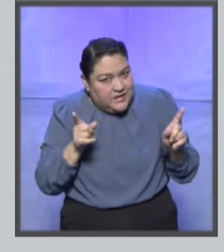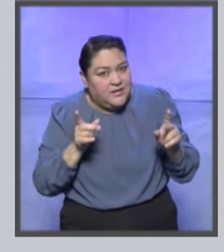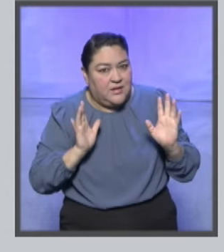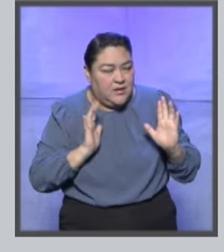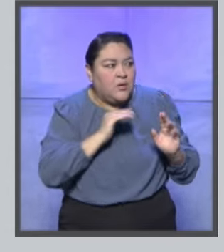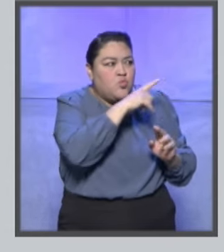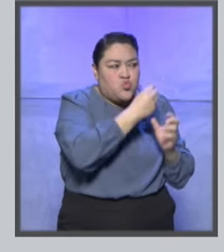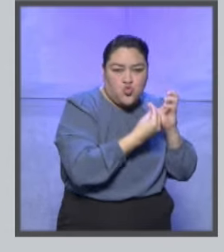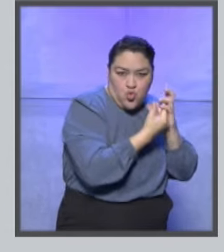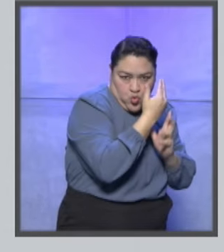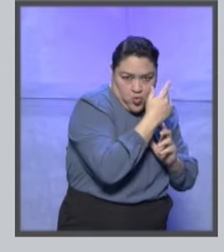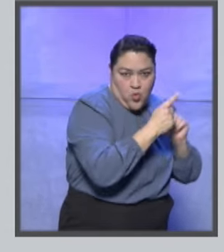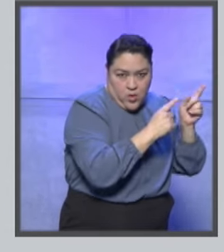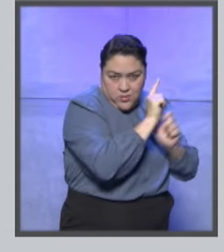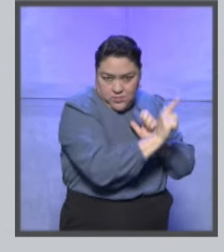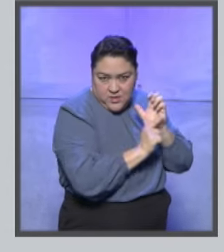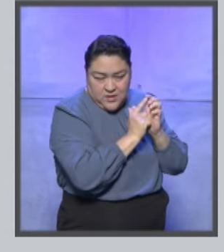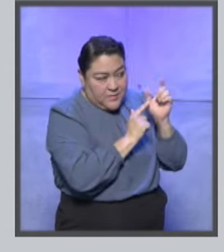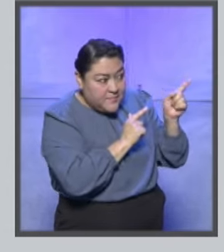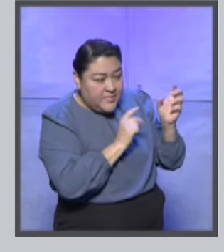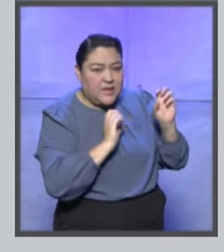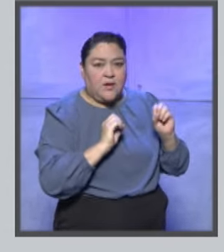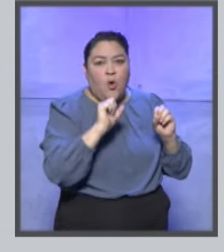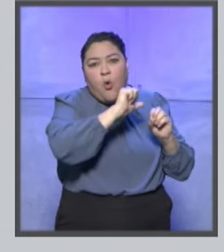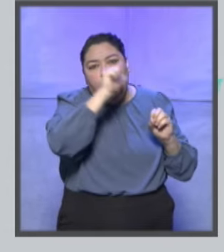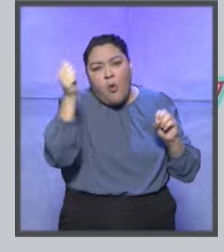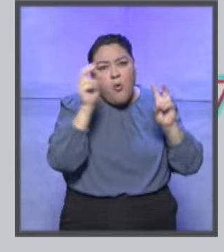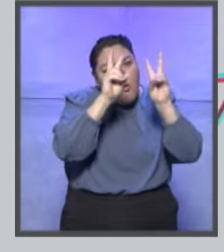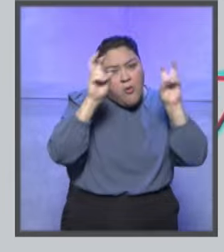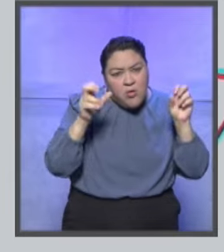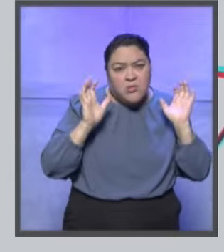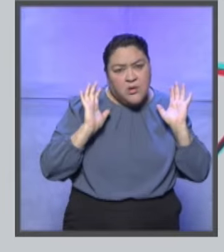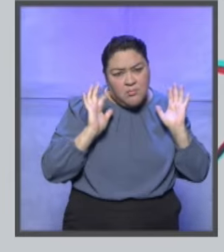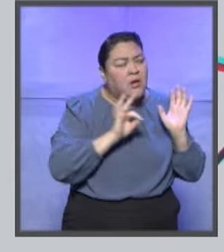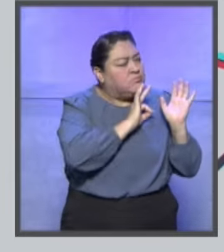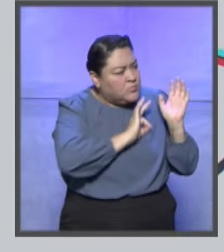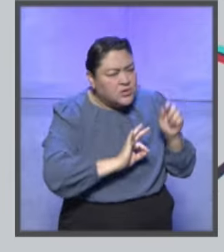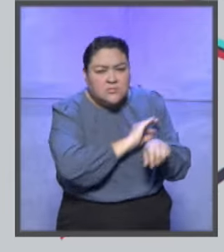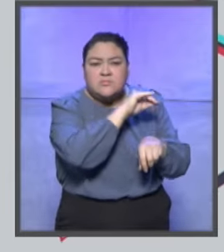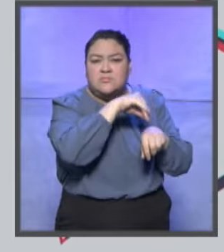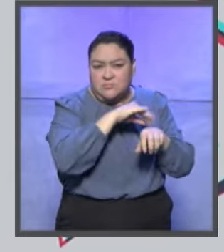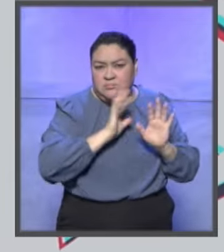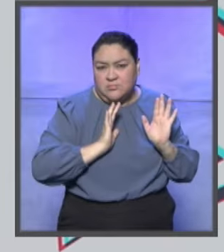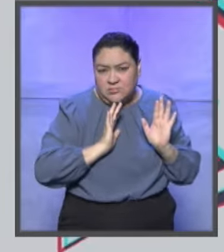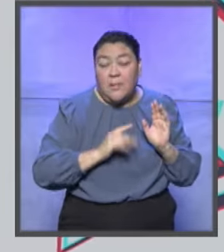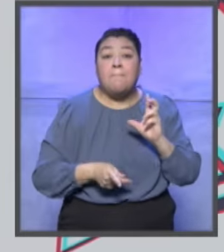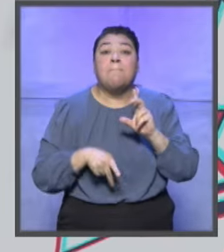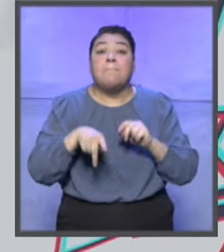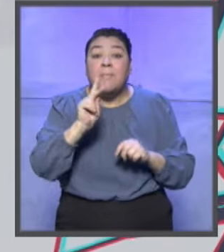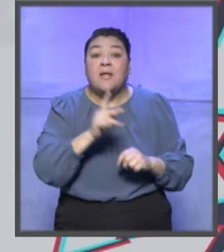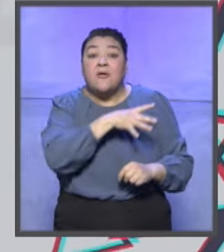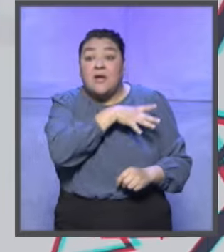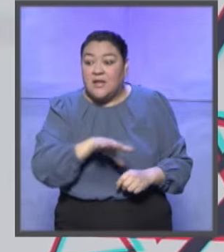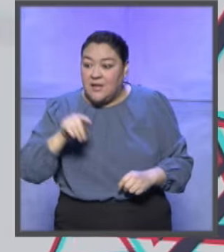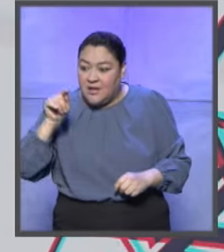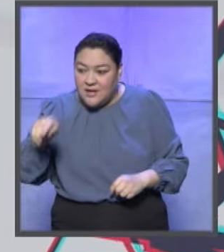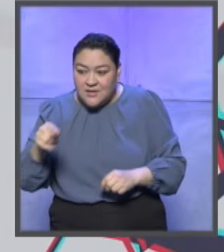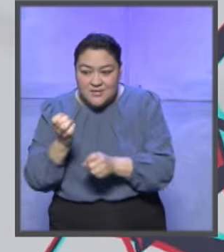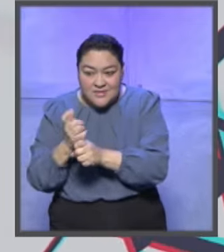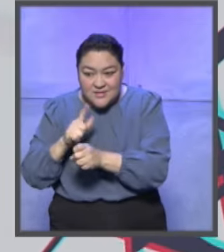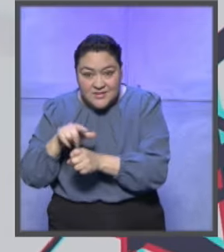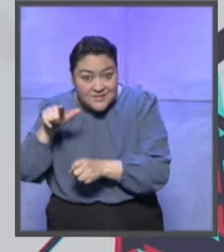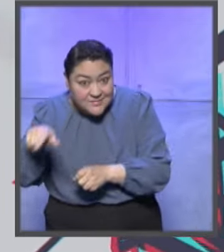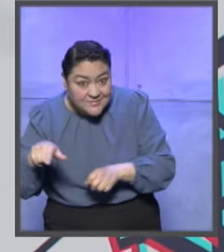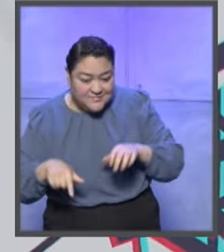ameritan nuevos criterios o explorar nuevas soluciones, pero en general la justicia, la mayor